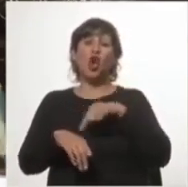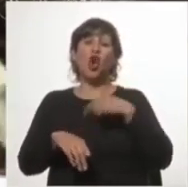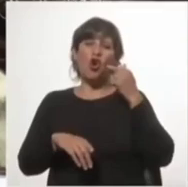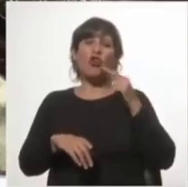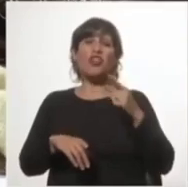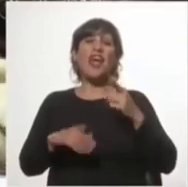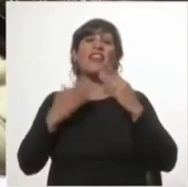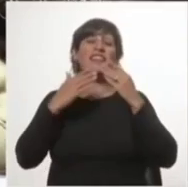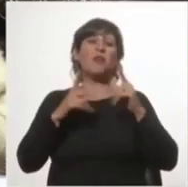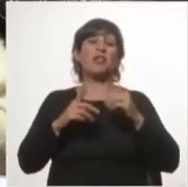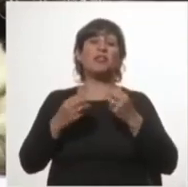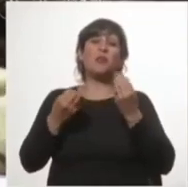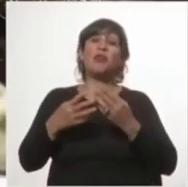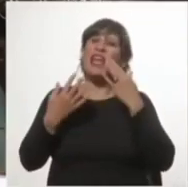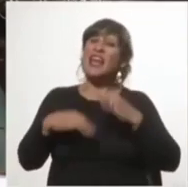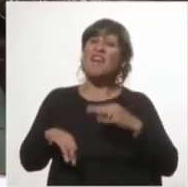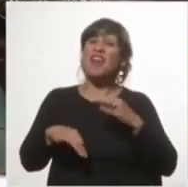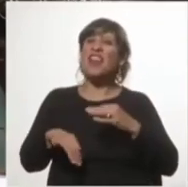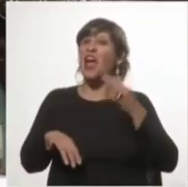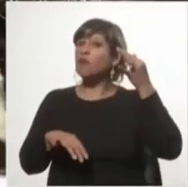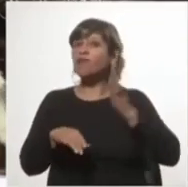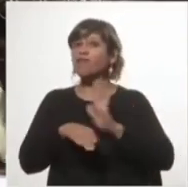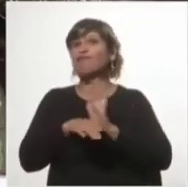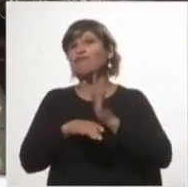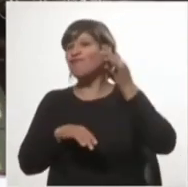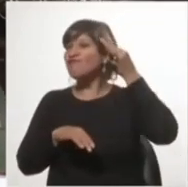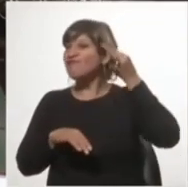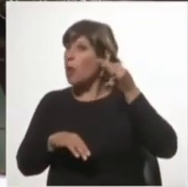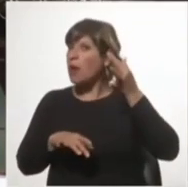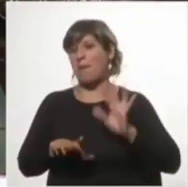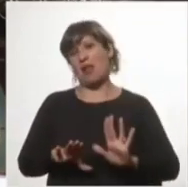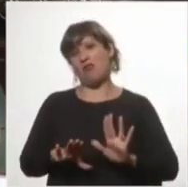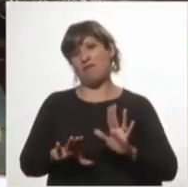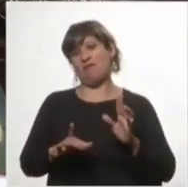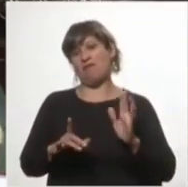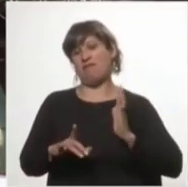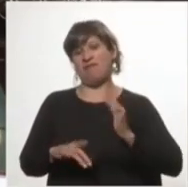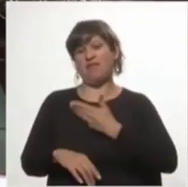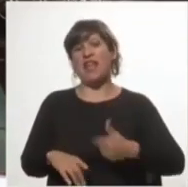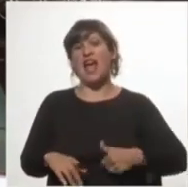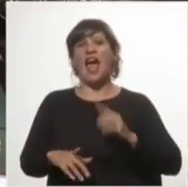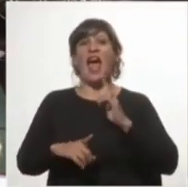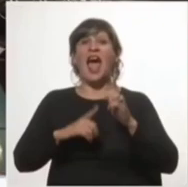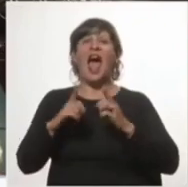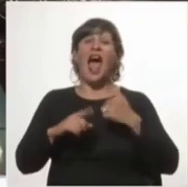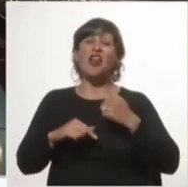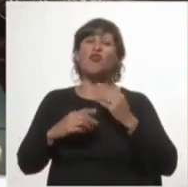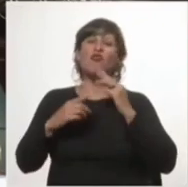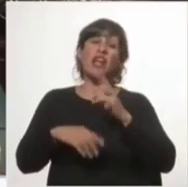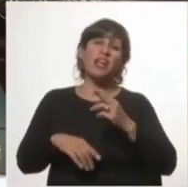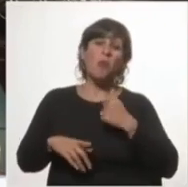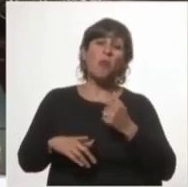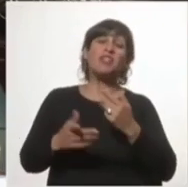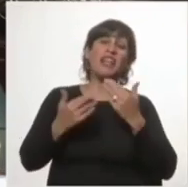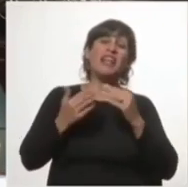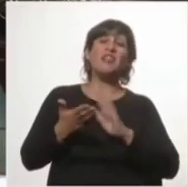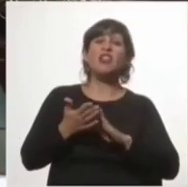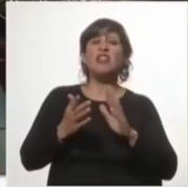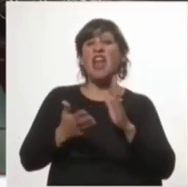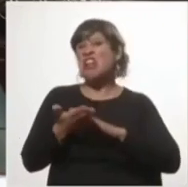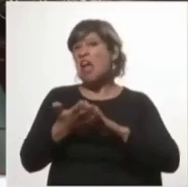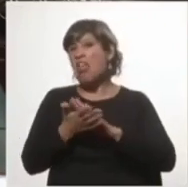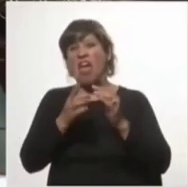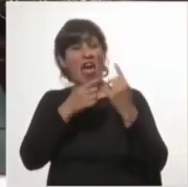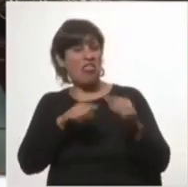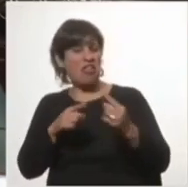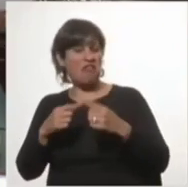Presidenta, porque hay algunas respuestas que hablan de que no se hizo nada diferente porque lo que se hizo son las mismas